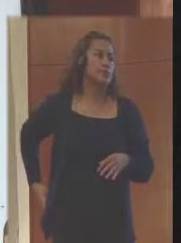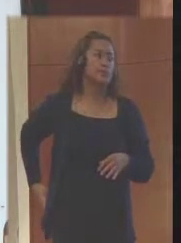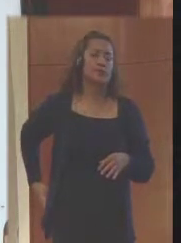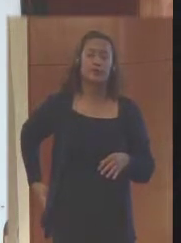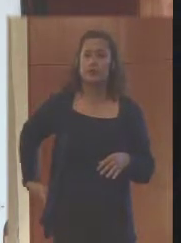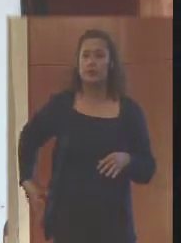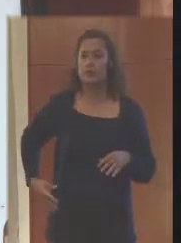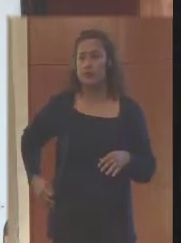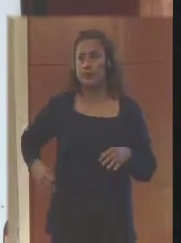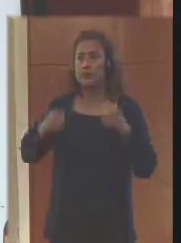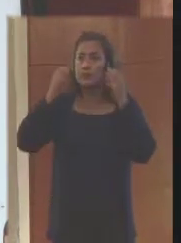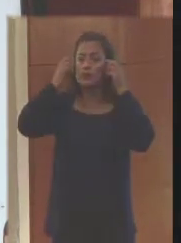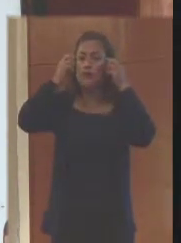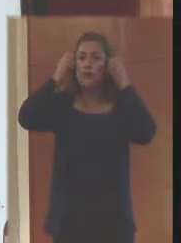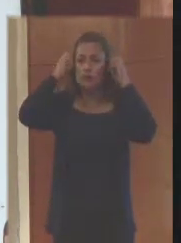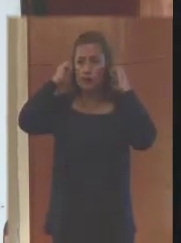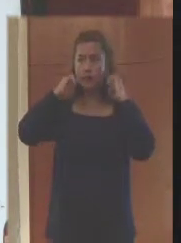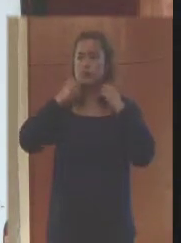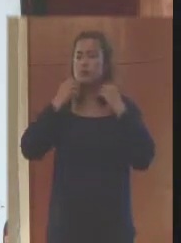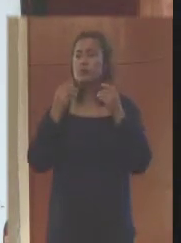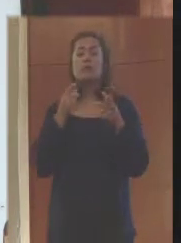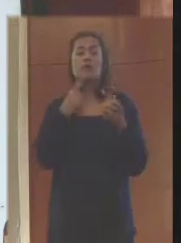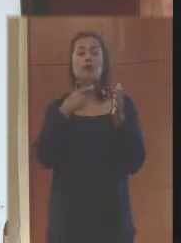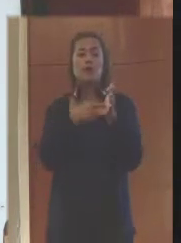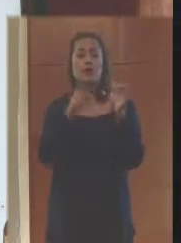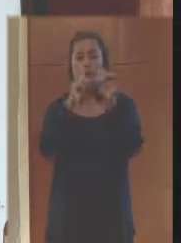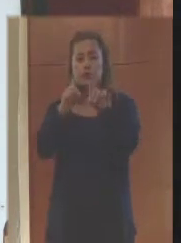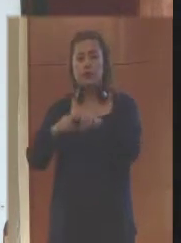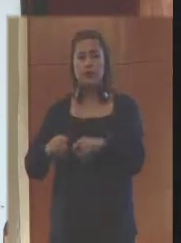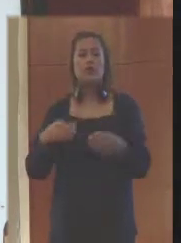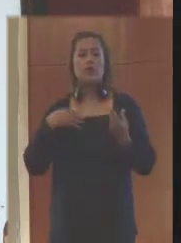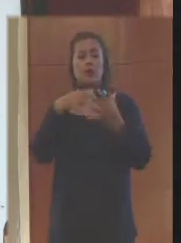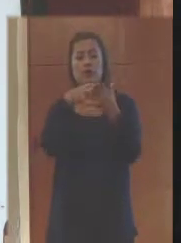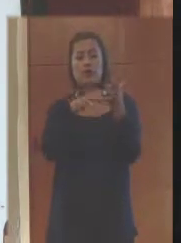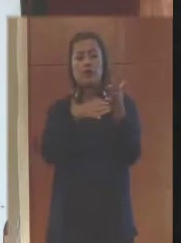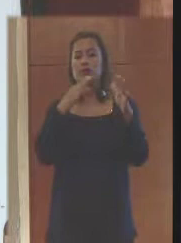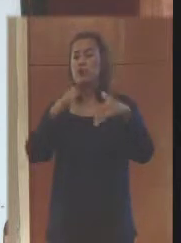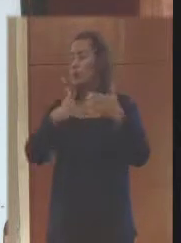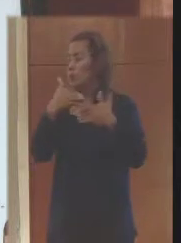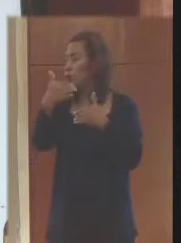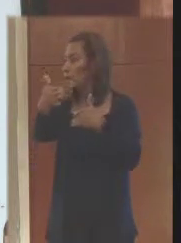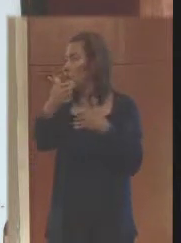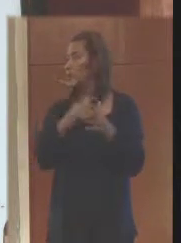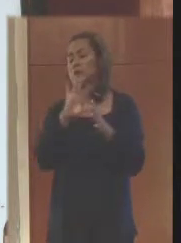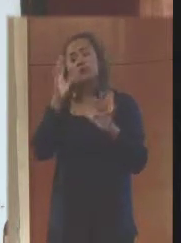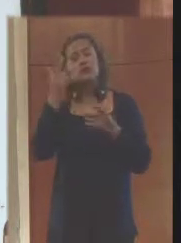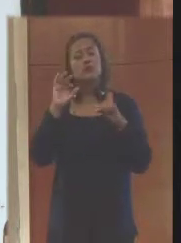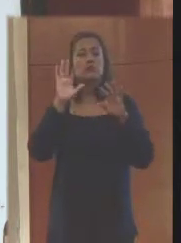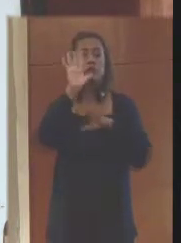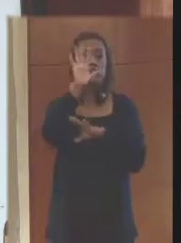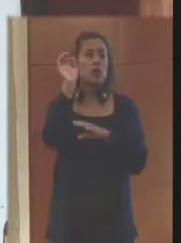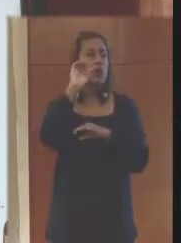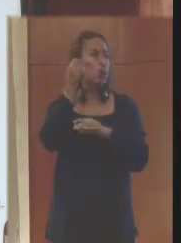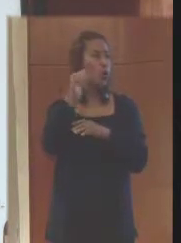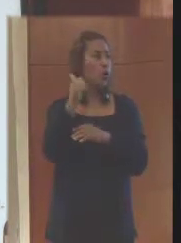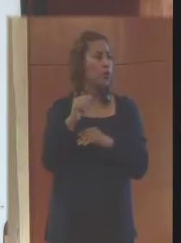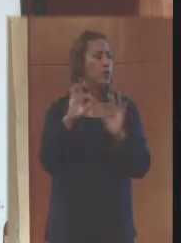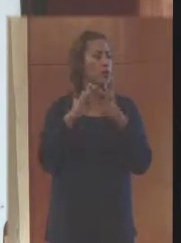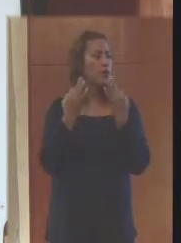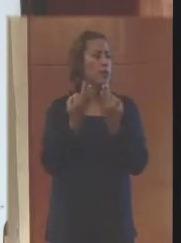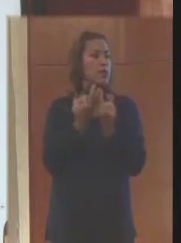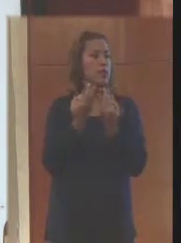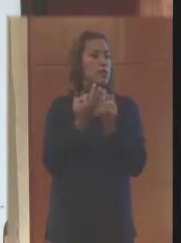issue in Cartagena, which is what I'm going to be concentrating on, there were about five to ten